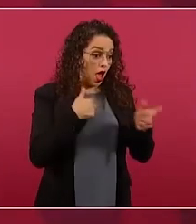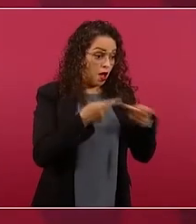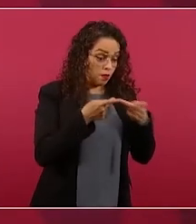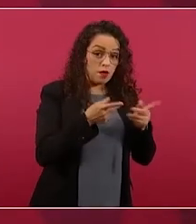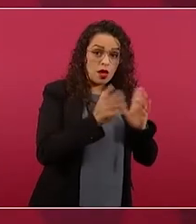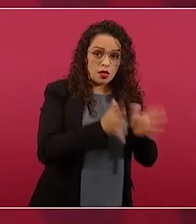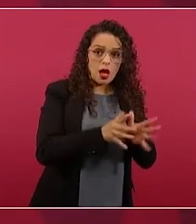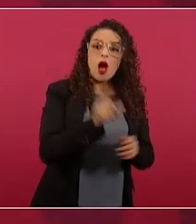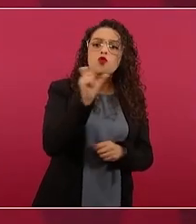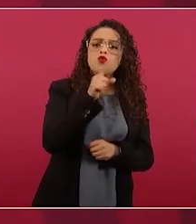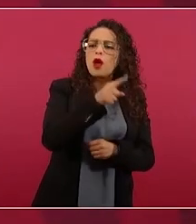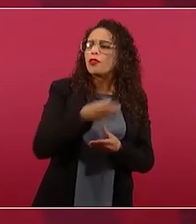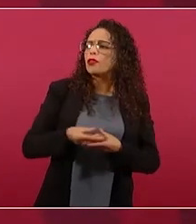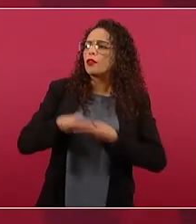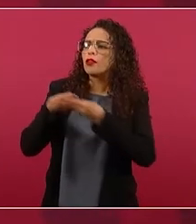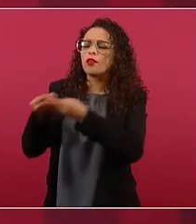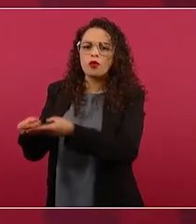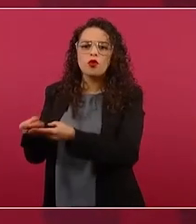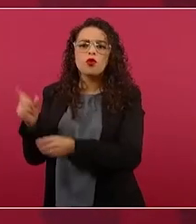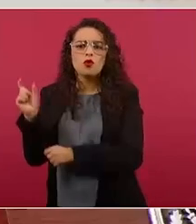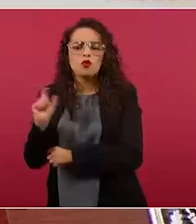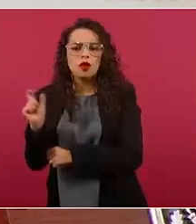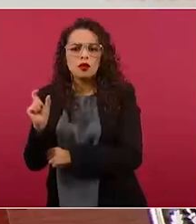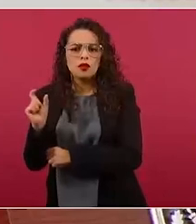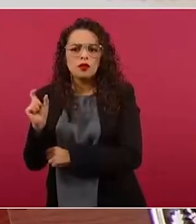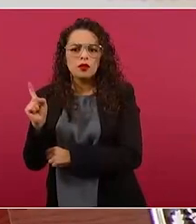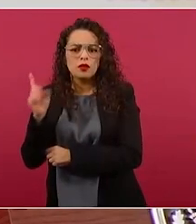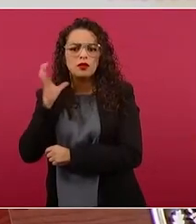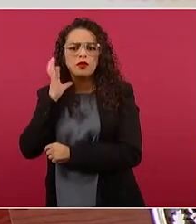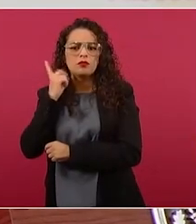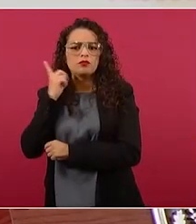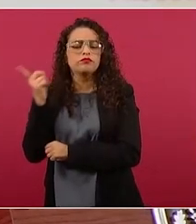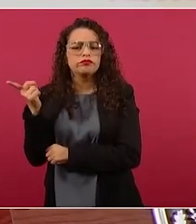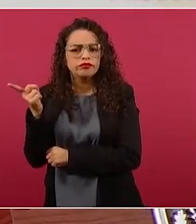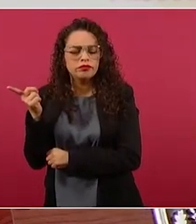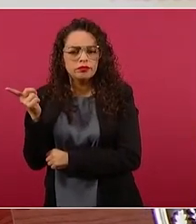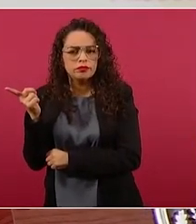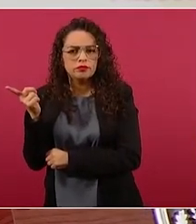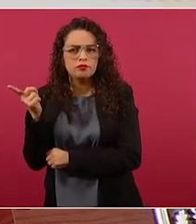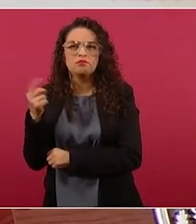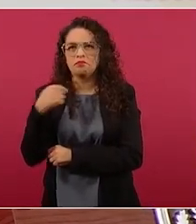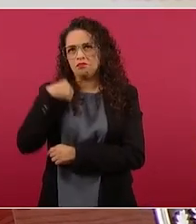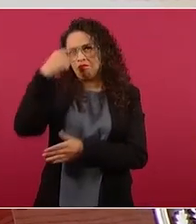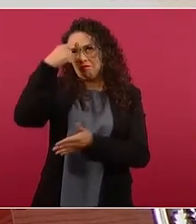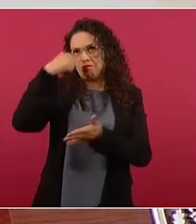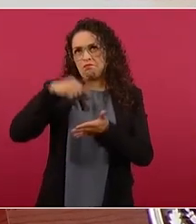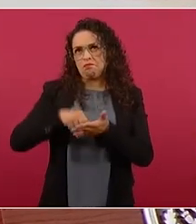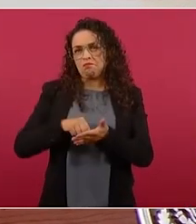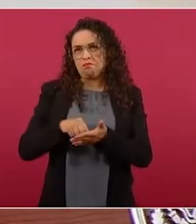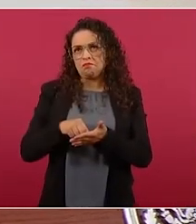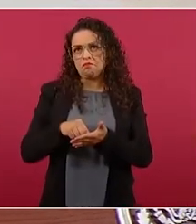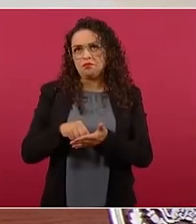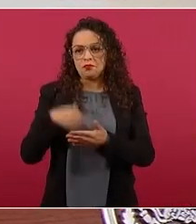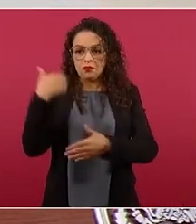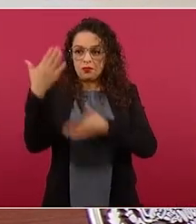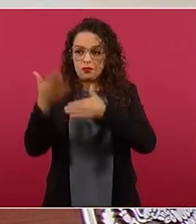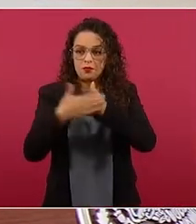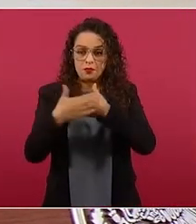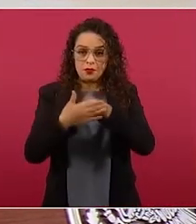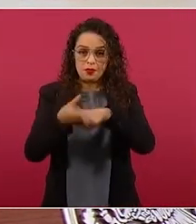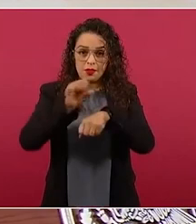pues es probable que a principios de la semana que viene